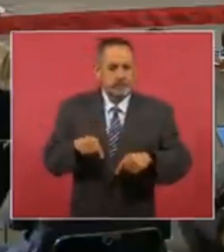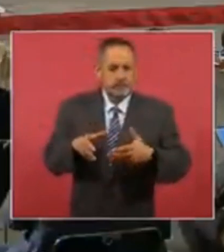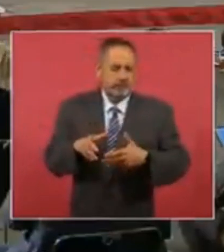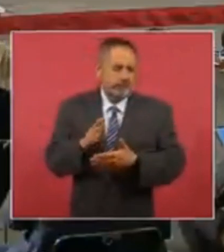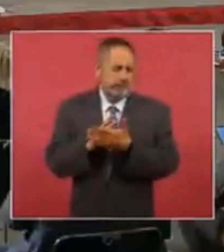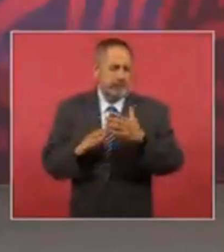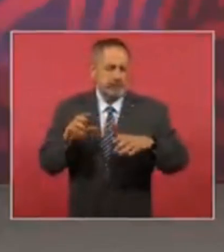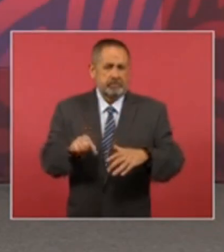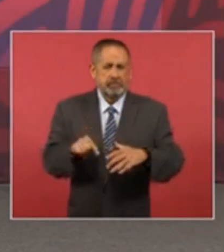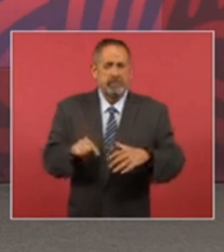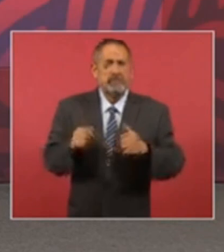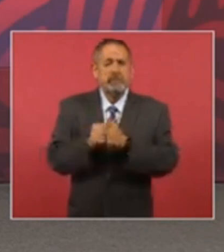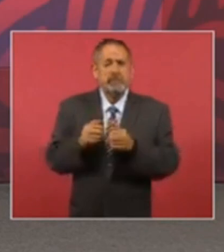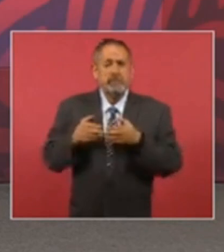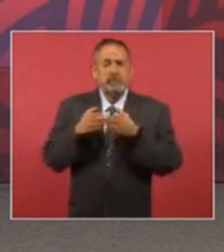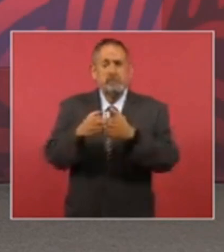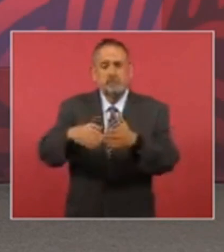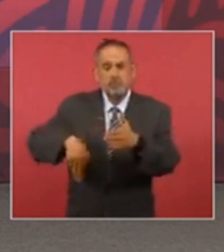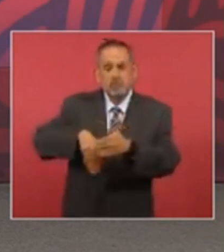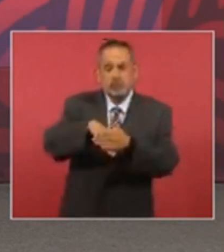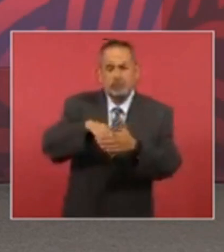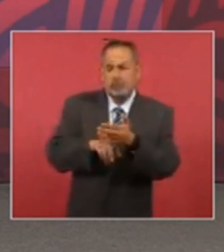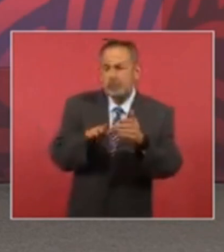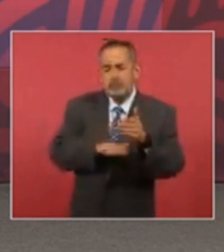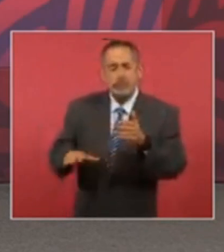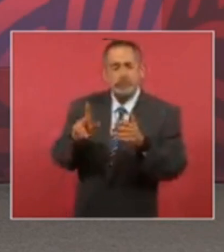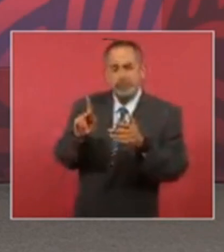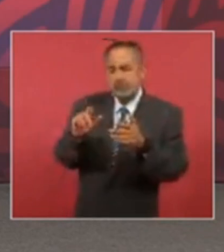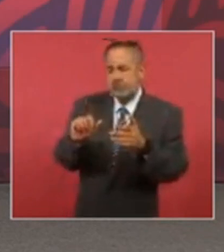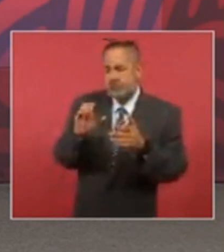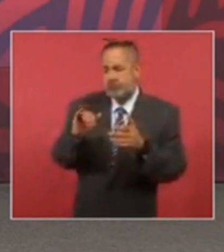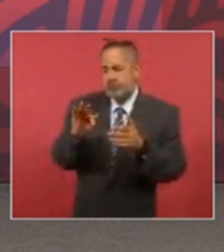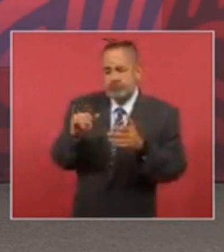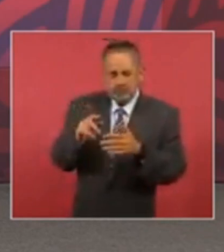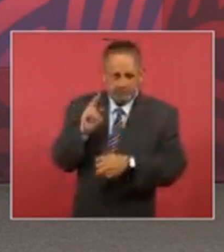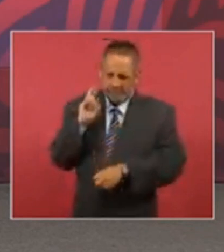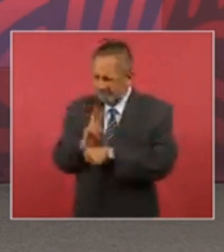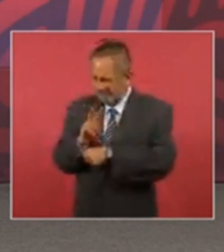por los puertos del Pacífico y estábamos ahí